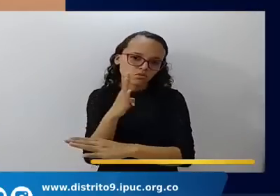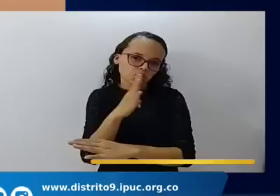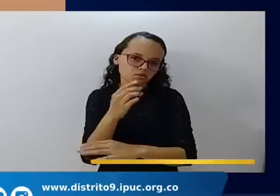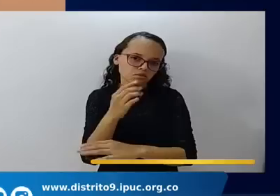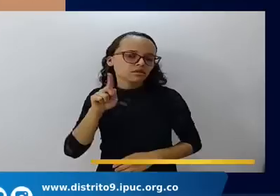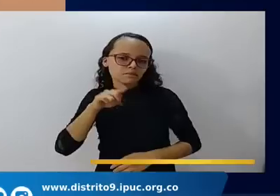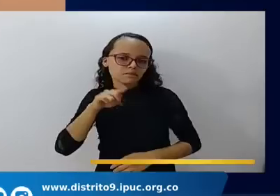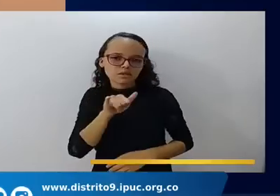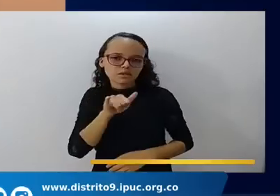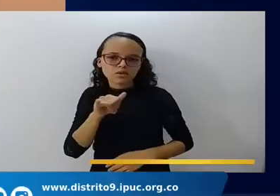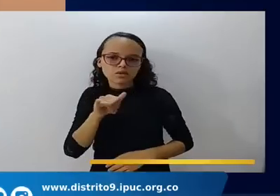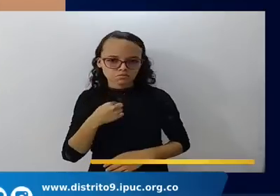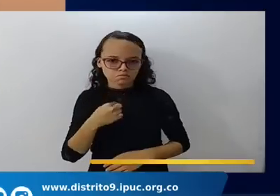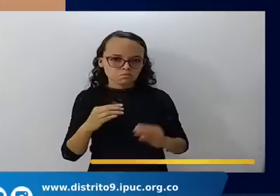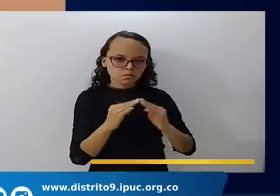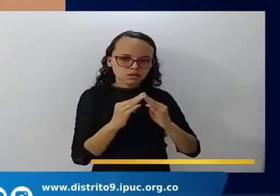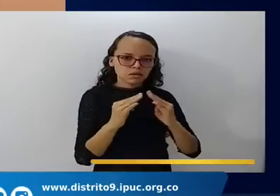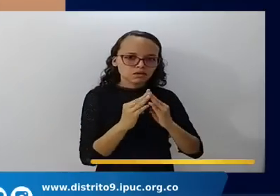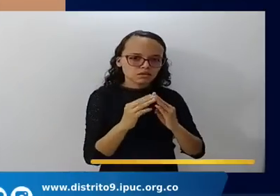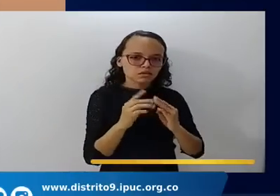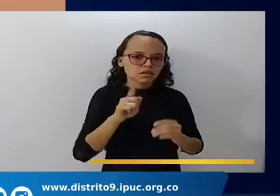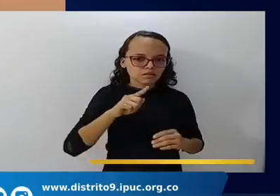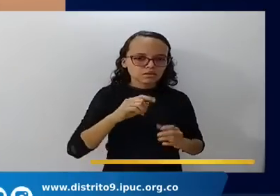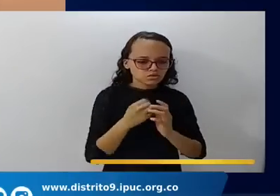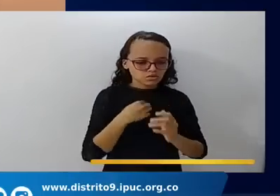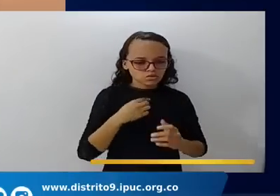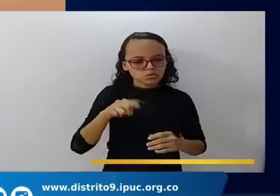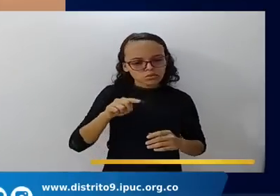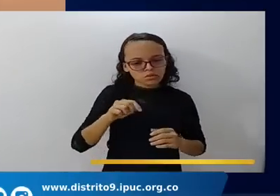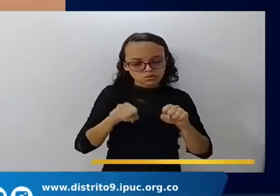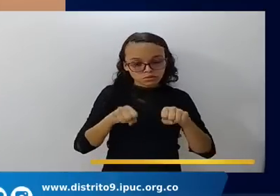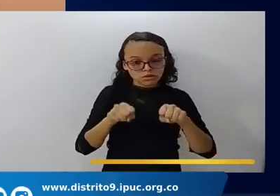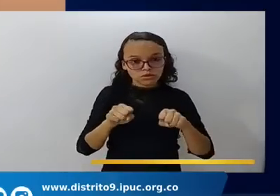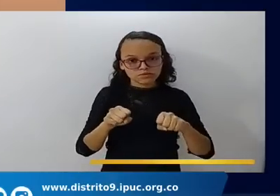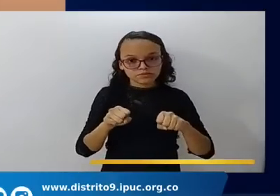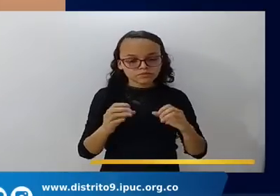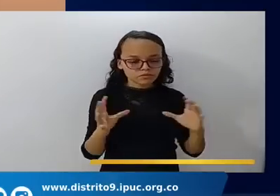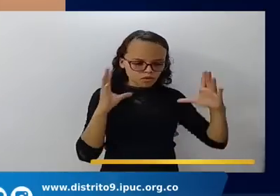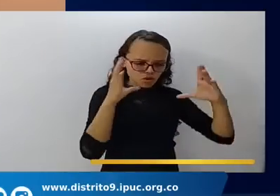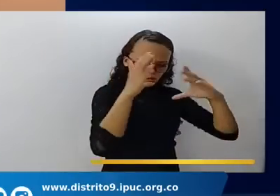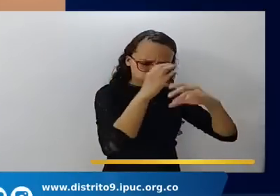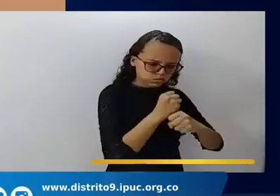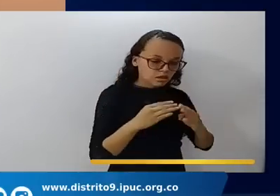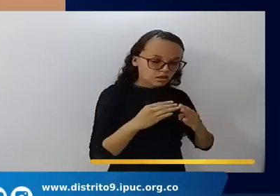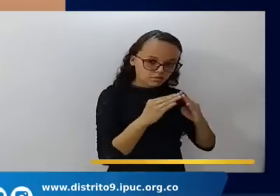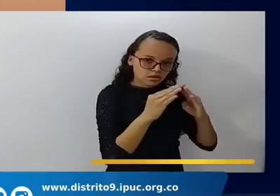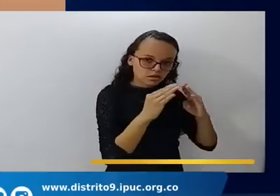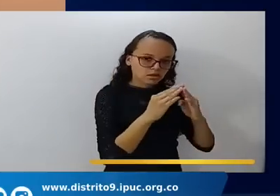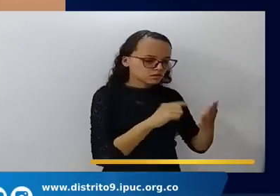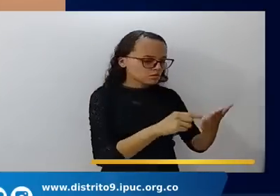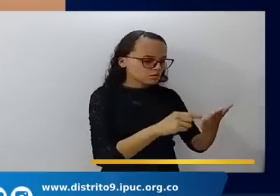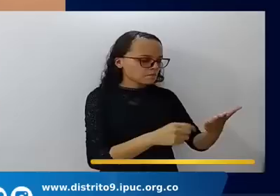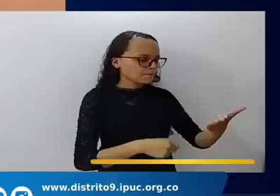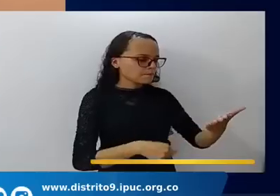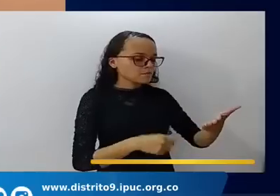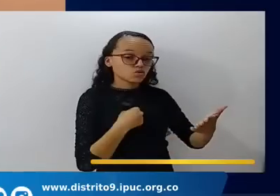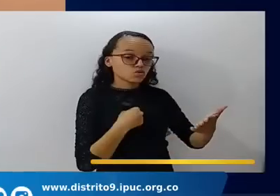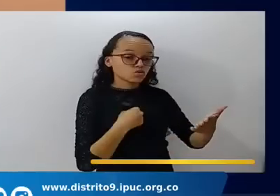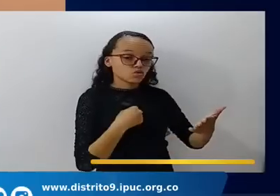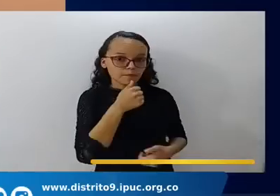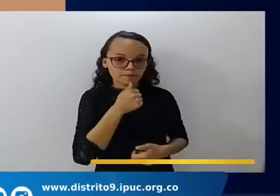a tener ayuno para que nosotros ayunemos. Usted debe tener su propio programa. ¿Estamos de acuerdo?